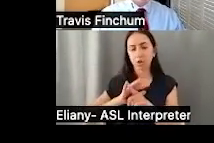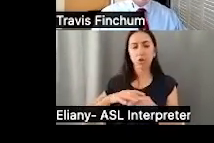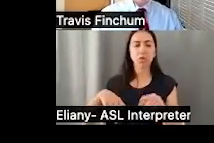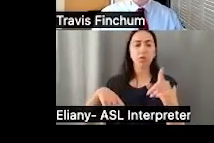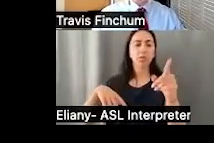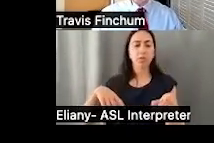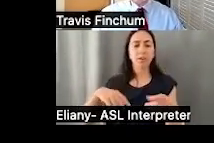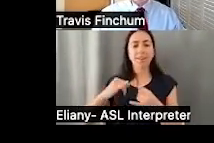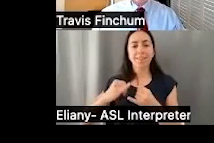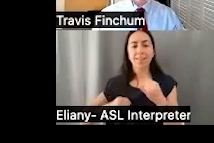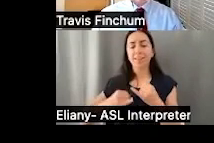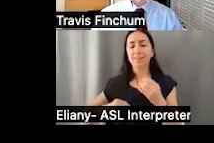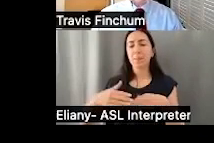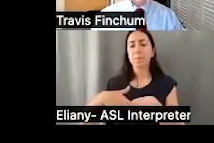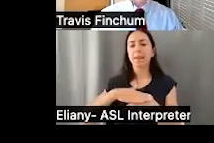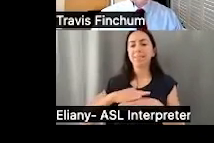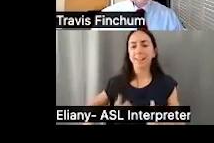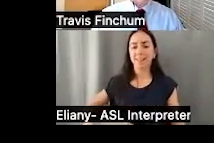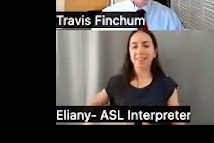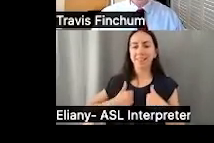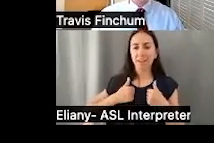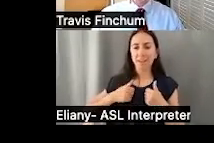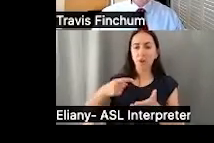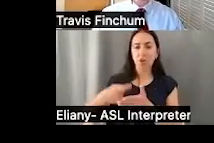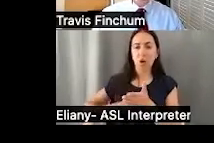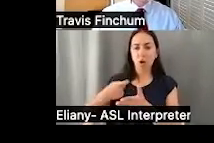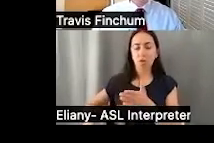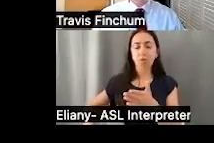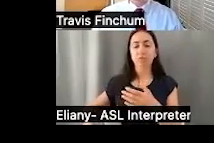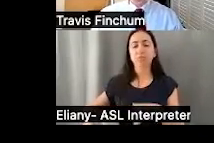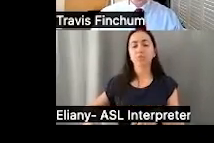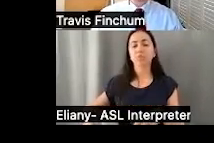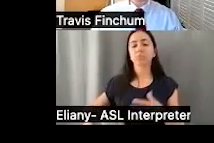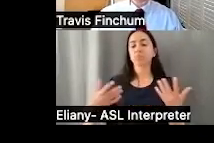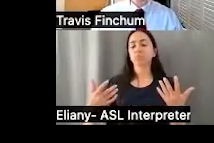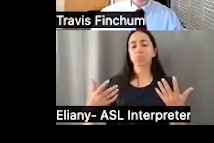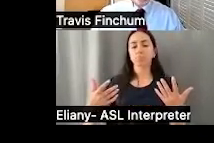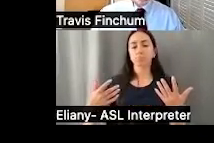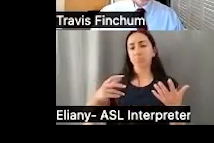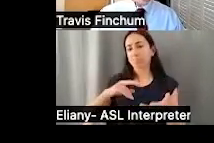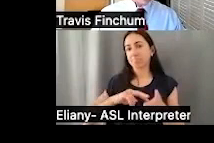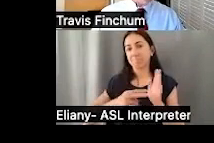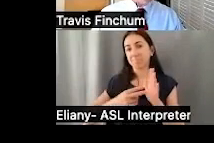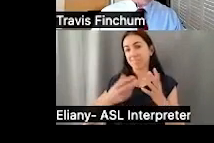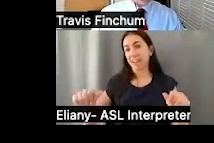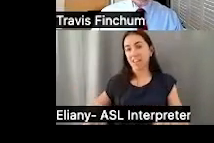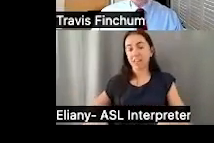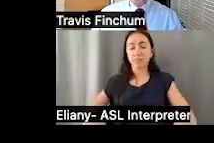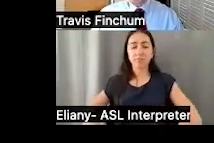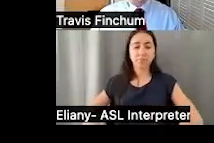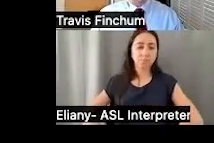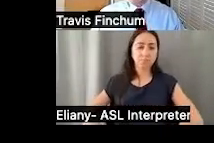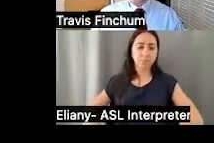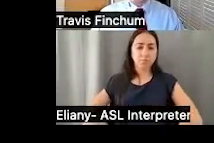importantes. Quiero mostrarte la última. Dice gastos básicos de vivir. Eso puede ser casi